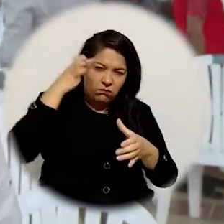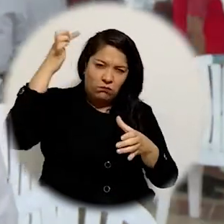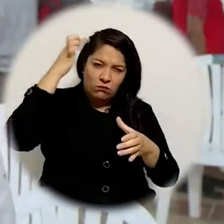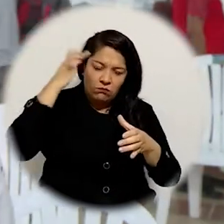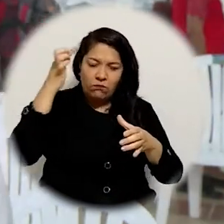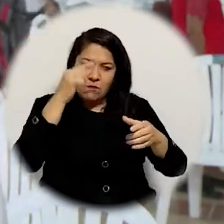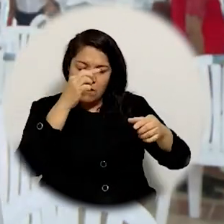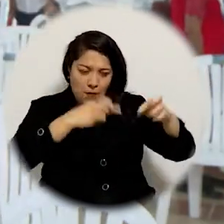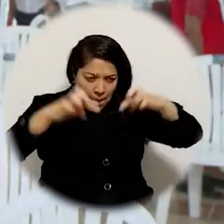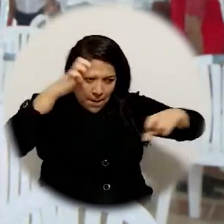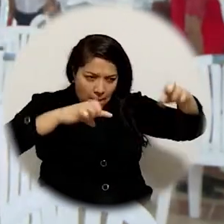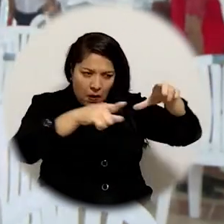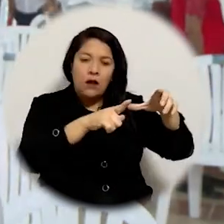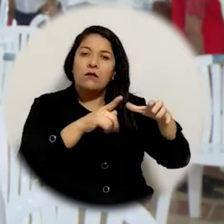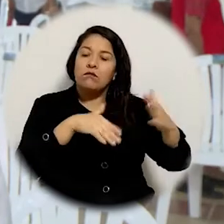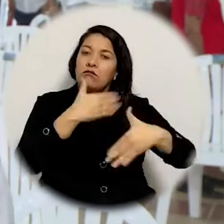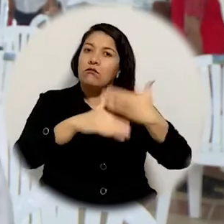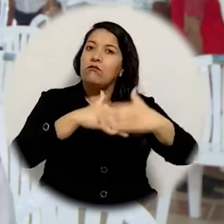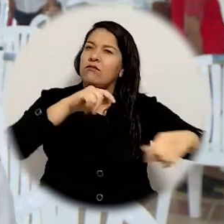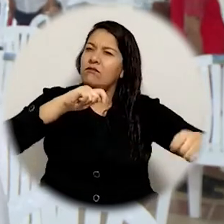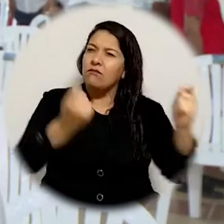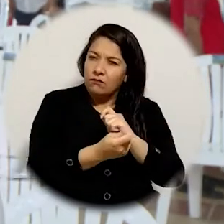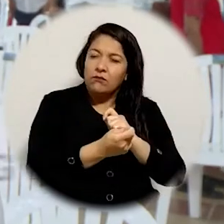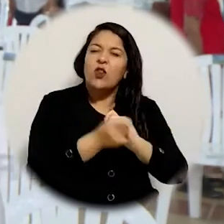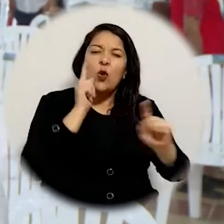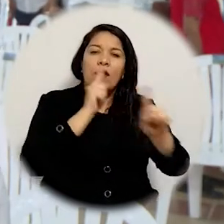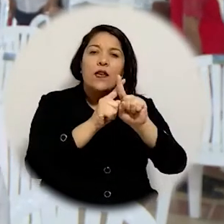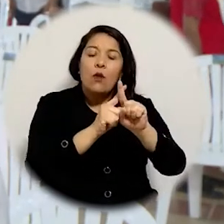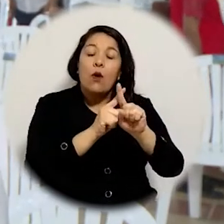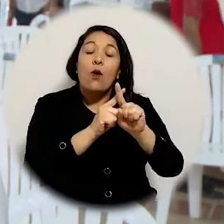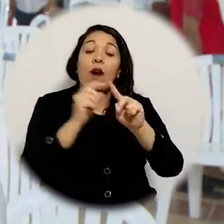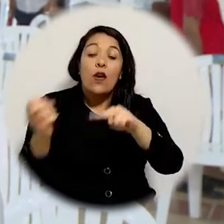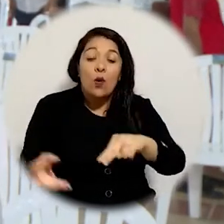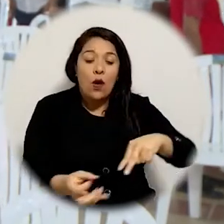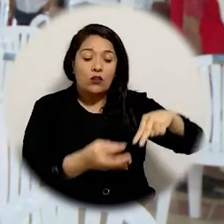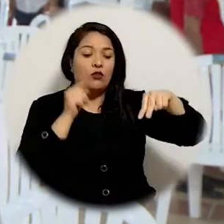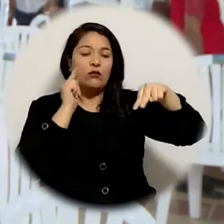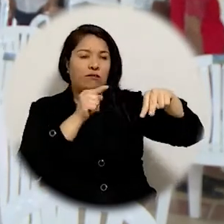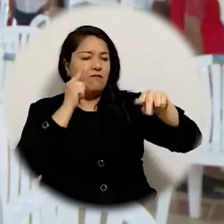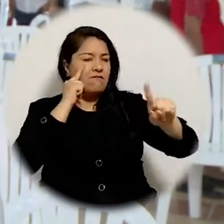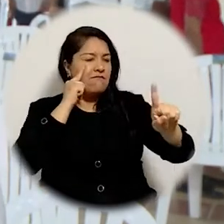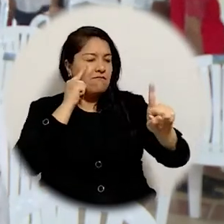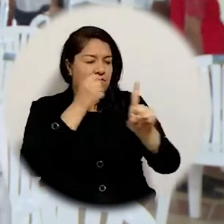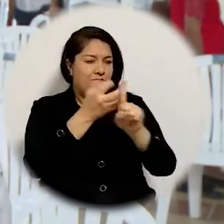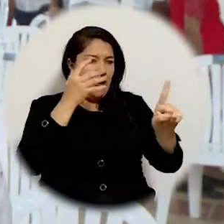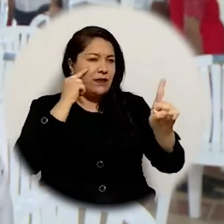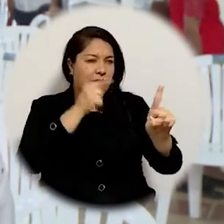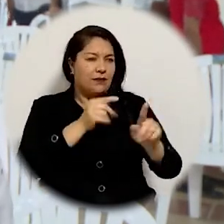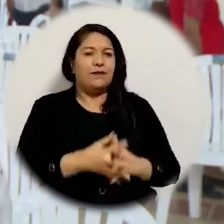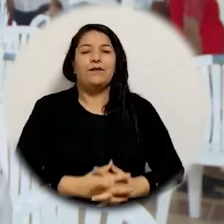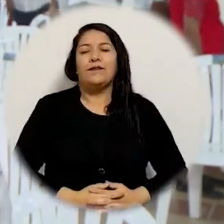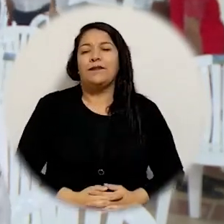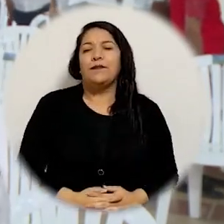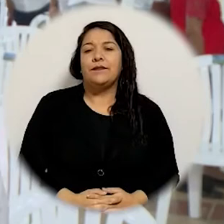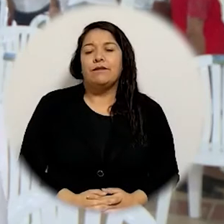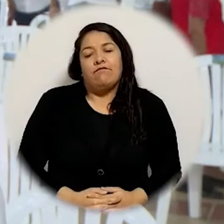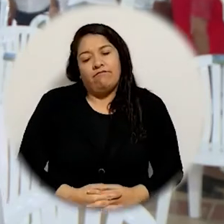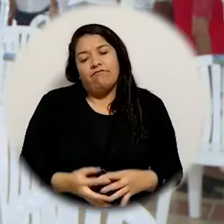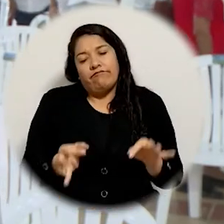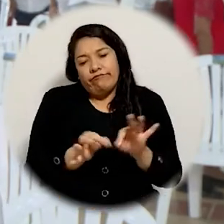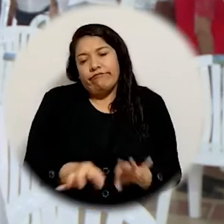que como él lo dijo él está liderando un proceso de un grupo de profesionales de